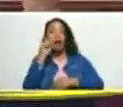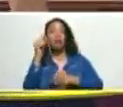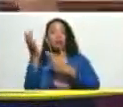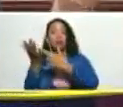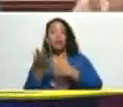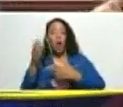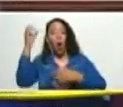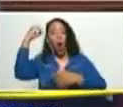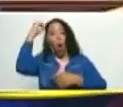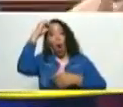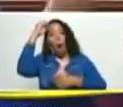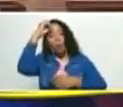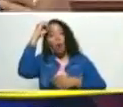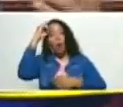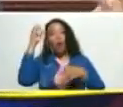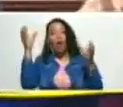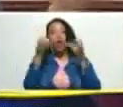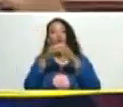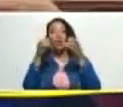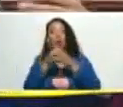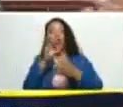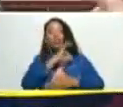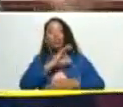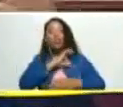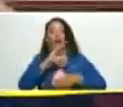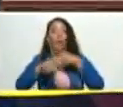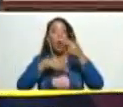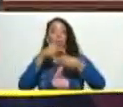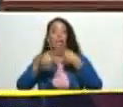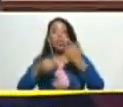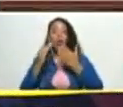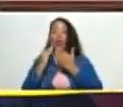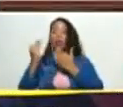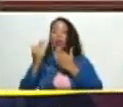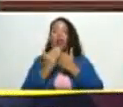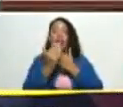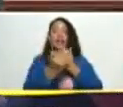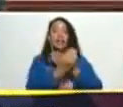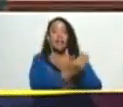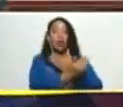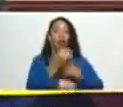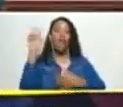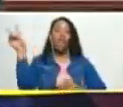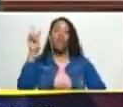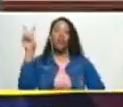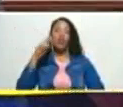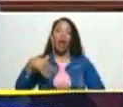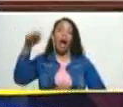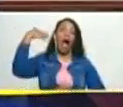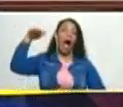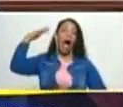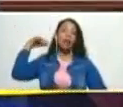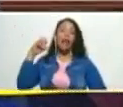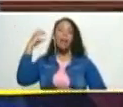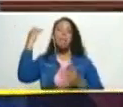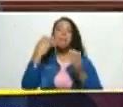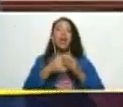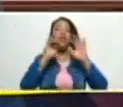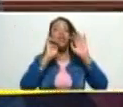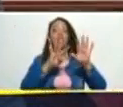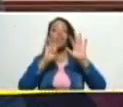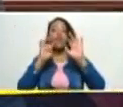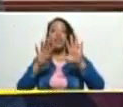opiniones de sectores sociales políticos vecinales de lo que era la Venezuela de entonces 1999